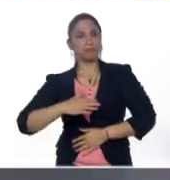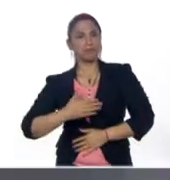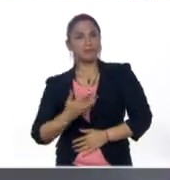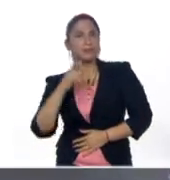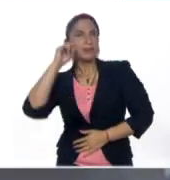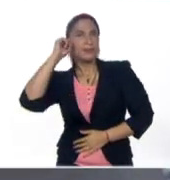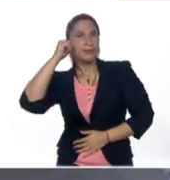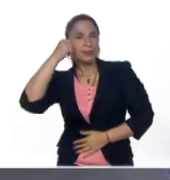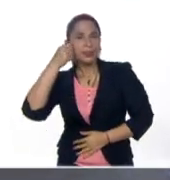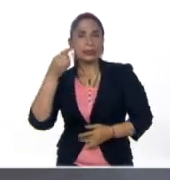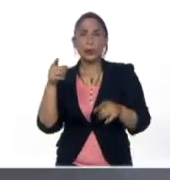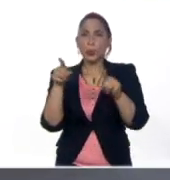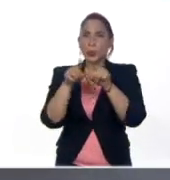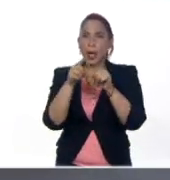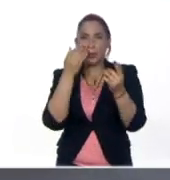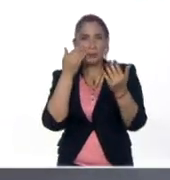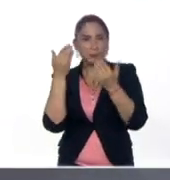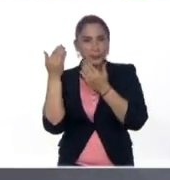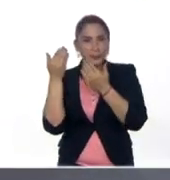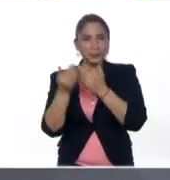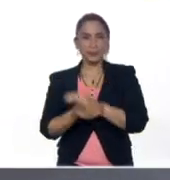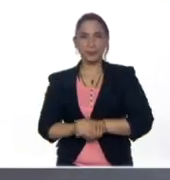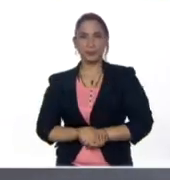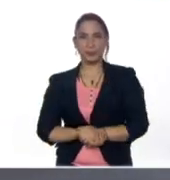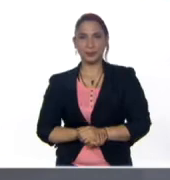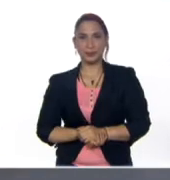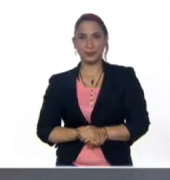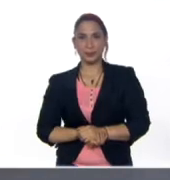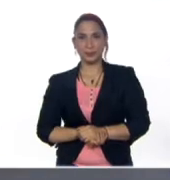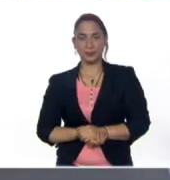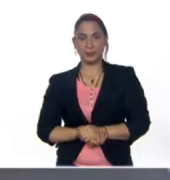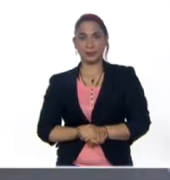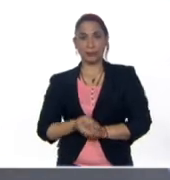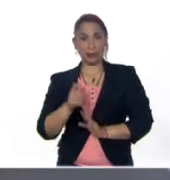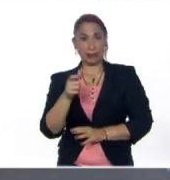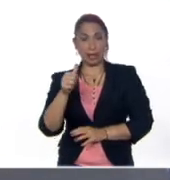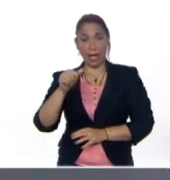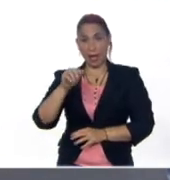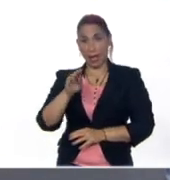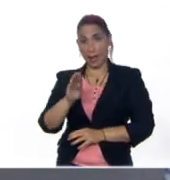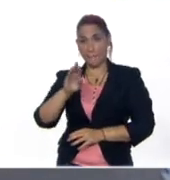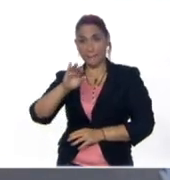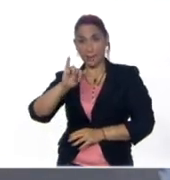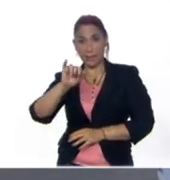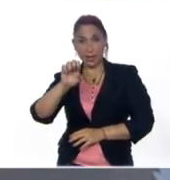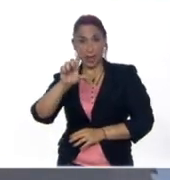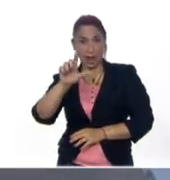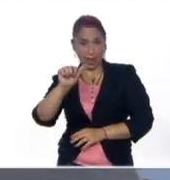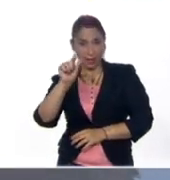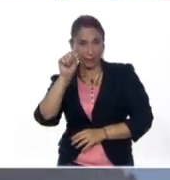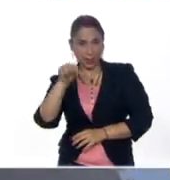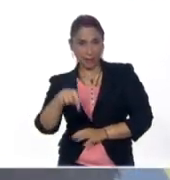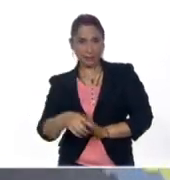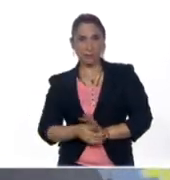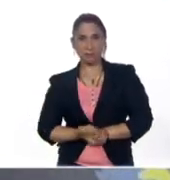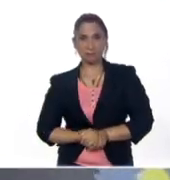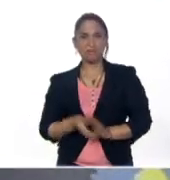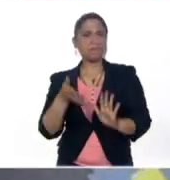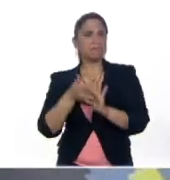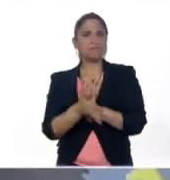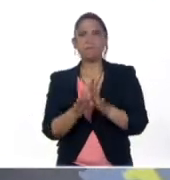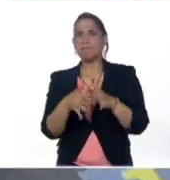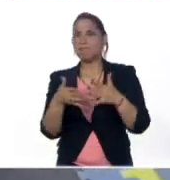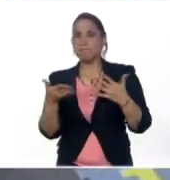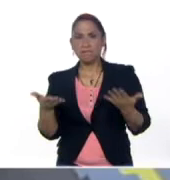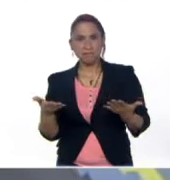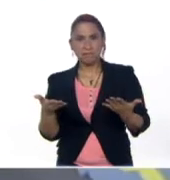recordándola. Como esta, la ronda de Gabriela Mistral. ¿Y qué les parece cuando